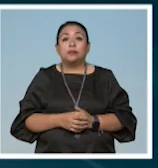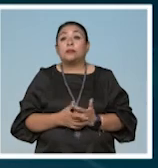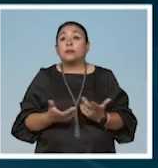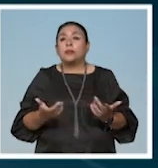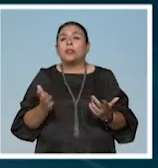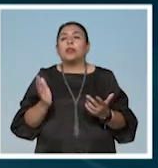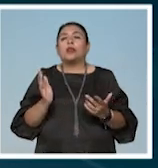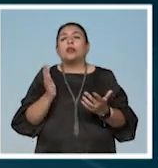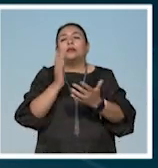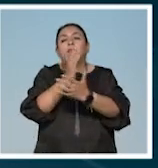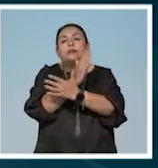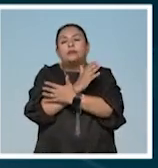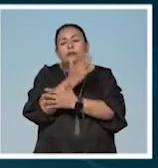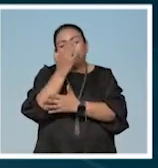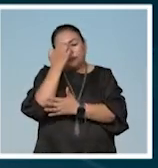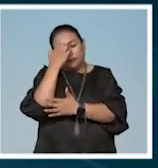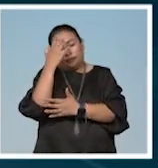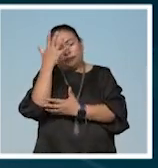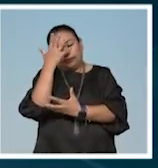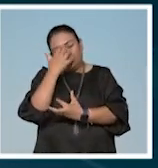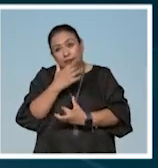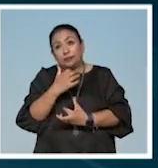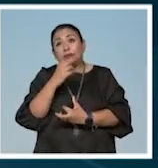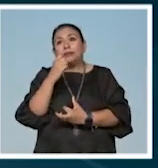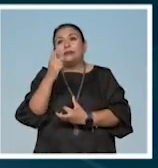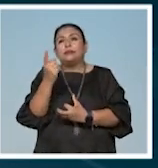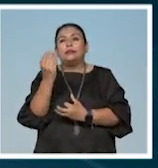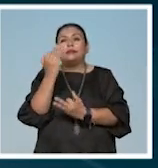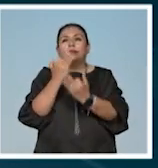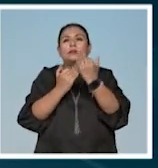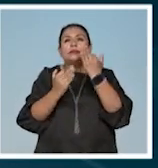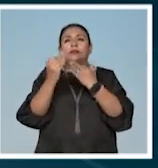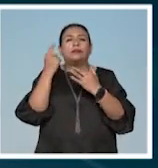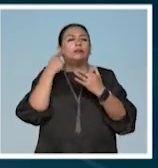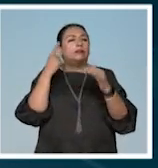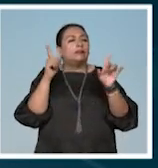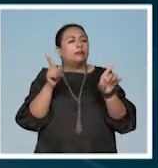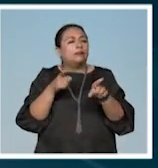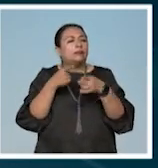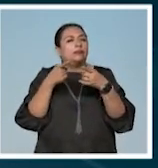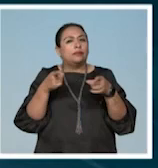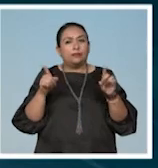Abracemos la melancolía y dejemos que nos arrolle con su música